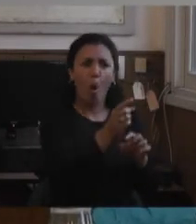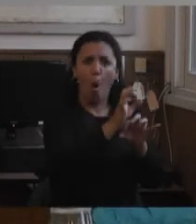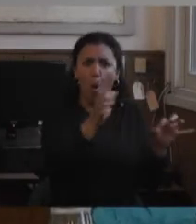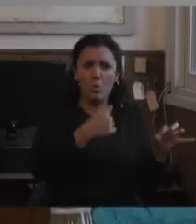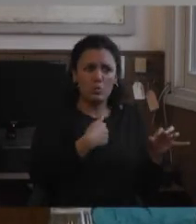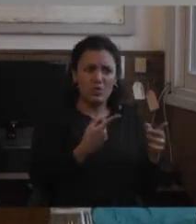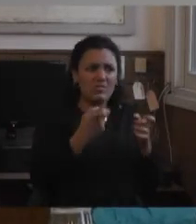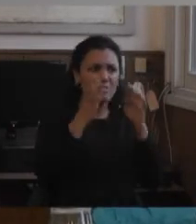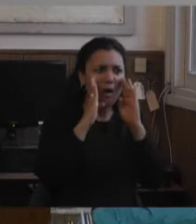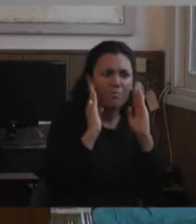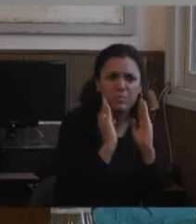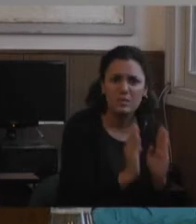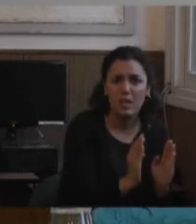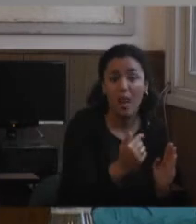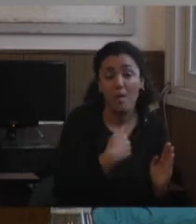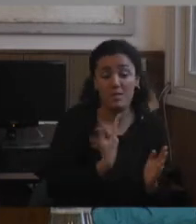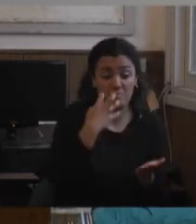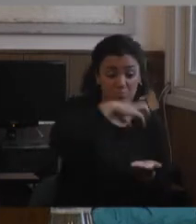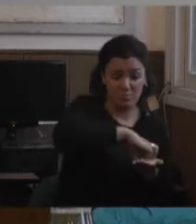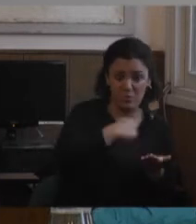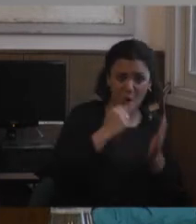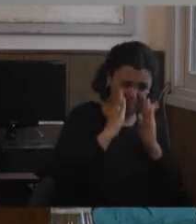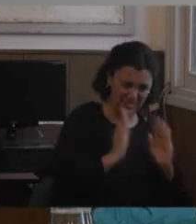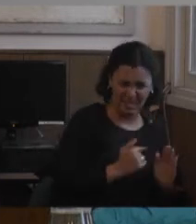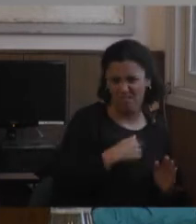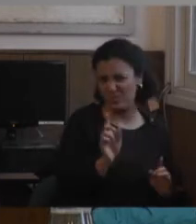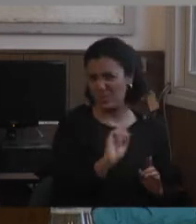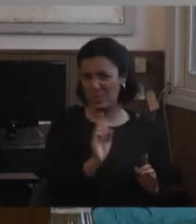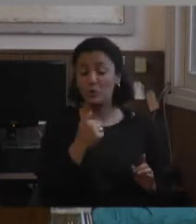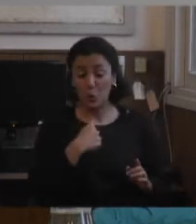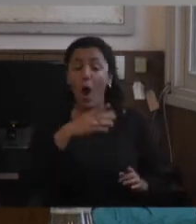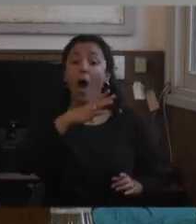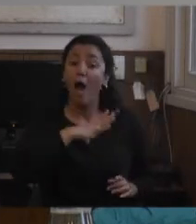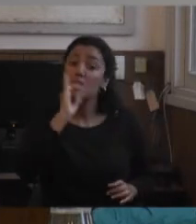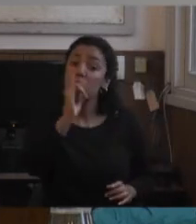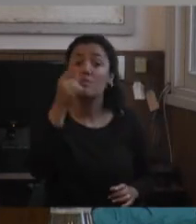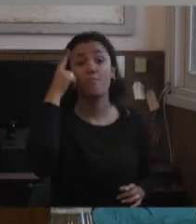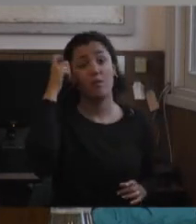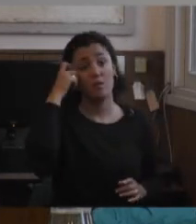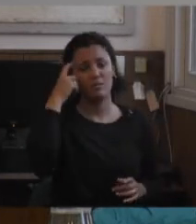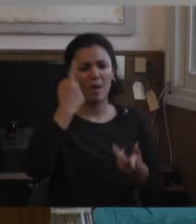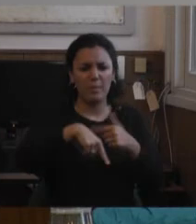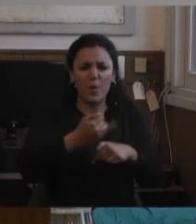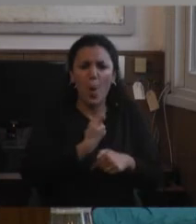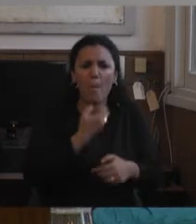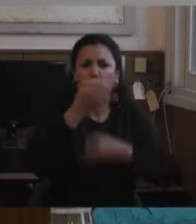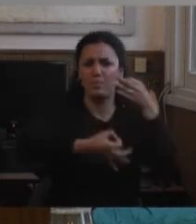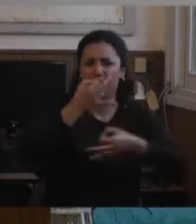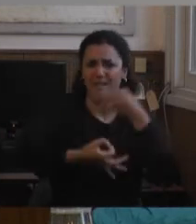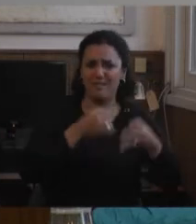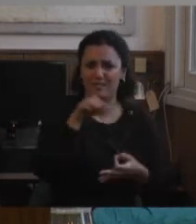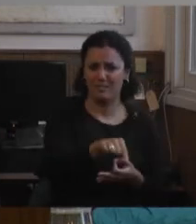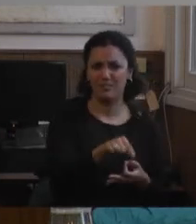Yo insisto que no me gusta que me ubiquen en el lugar de especialista, yo lo que tengo es experiencia nada más. Pero cómo transmitir eso. Entonces,